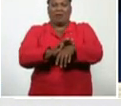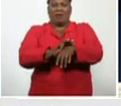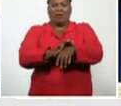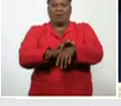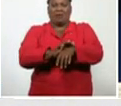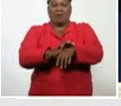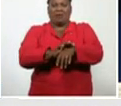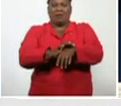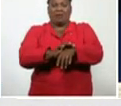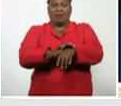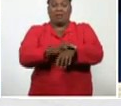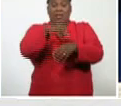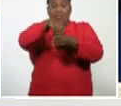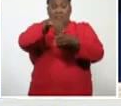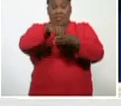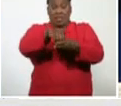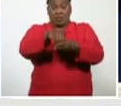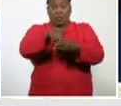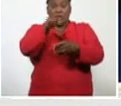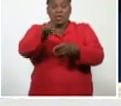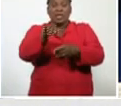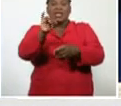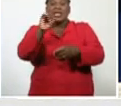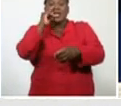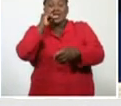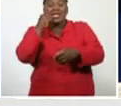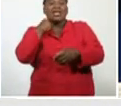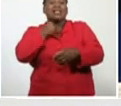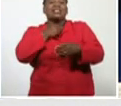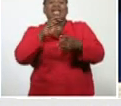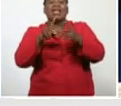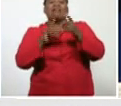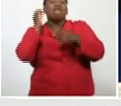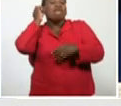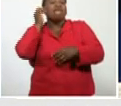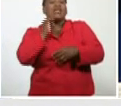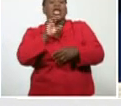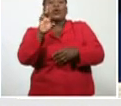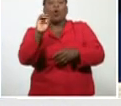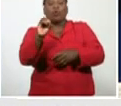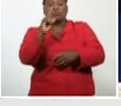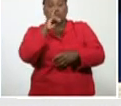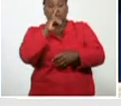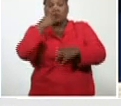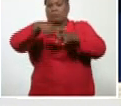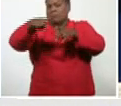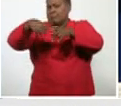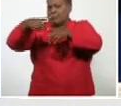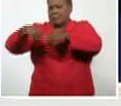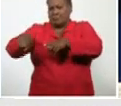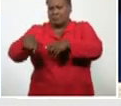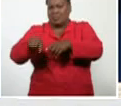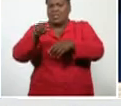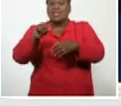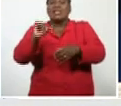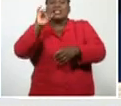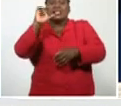y entre ellos, podemos hablar, del interferón, alfa 2B, el itolizumabab, el 6GB